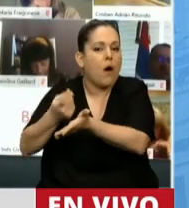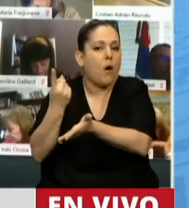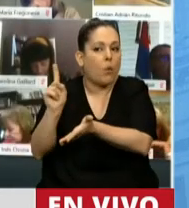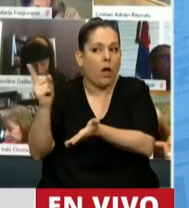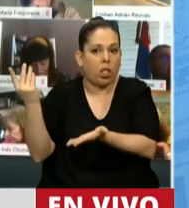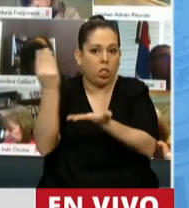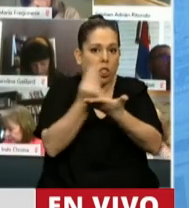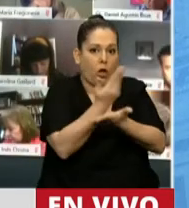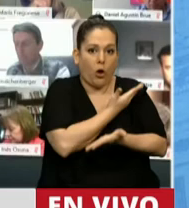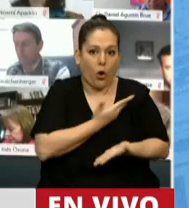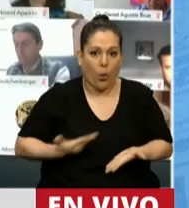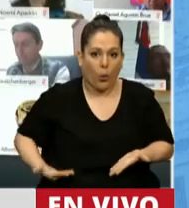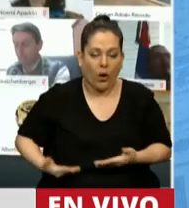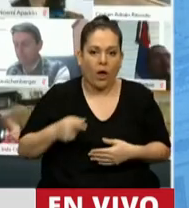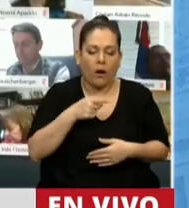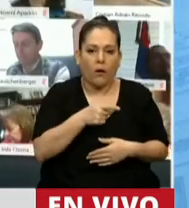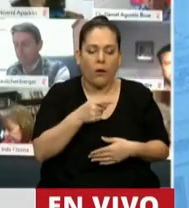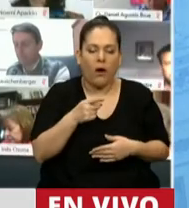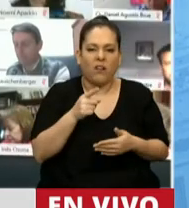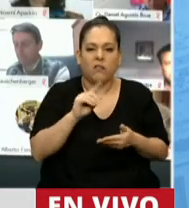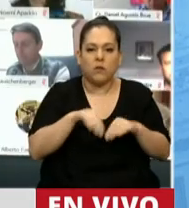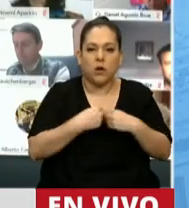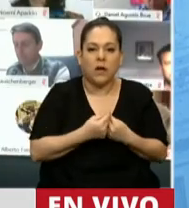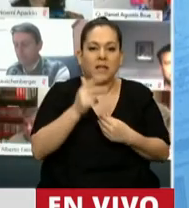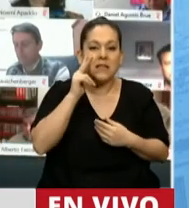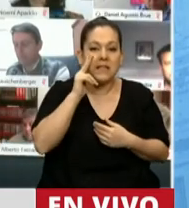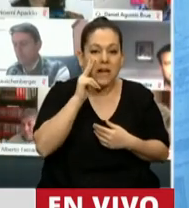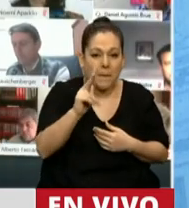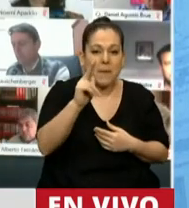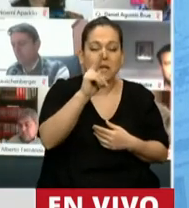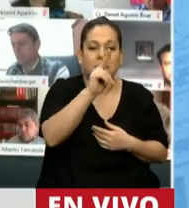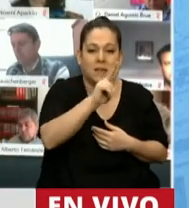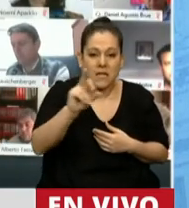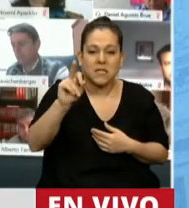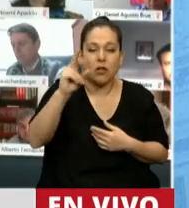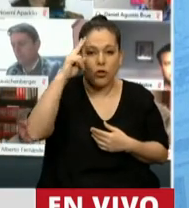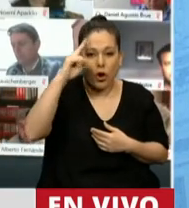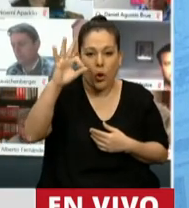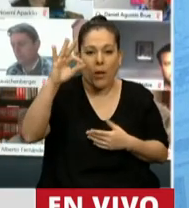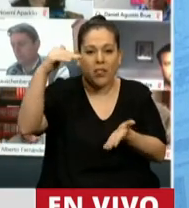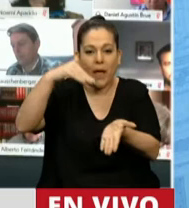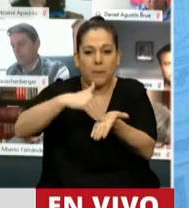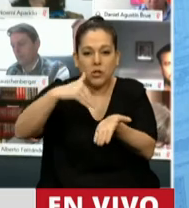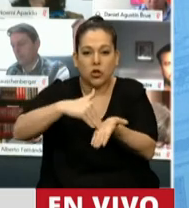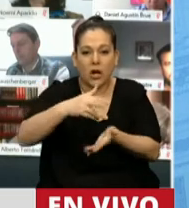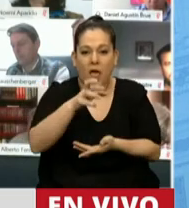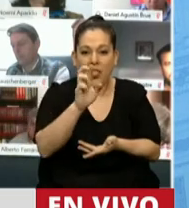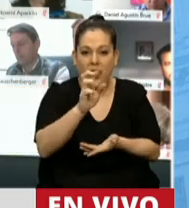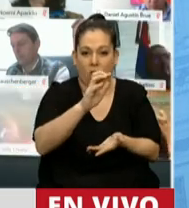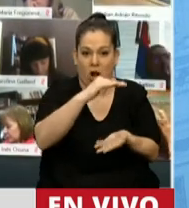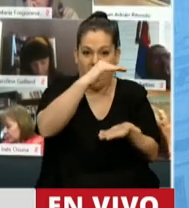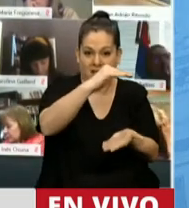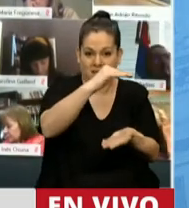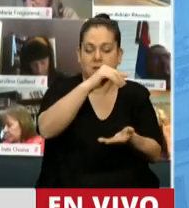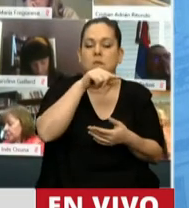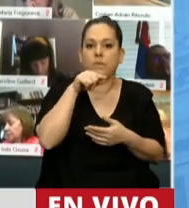al gobierno la deuda eran 3.390 millones de dólares y cuando